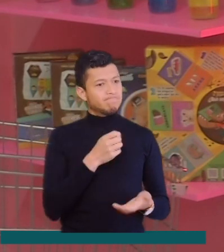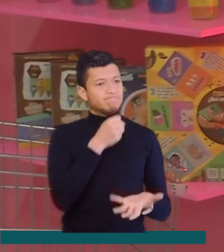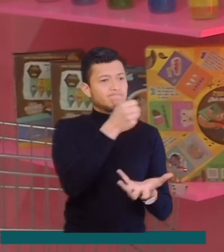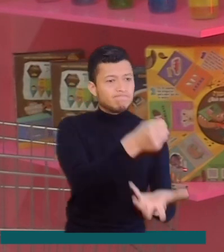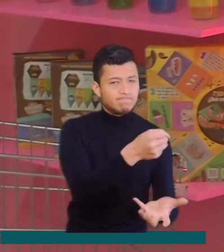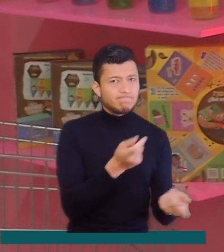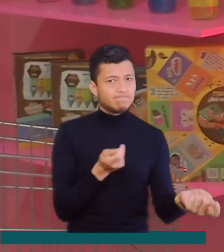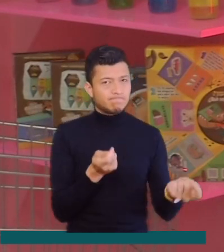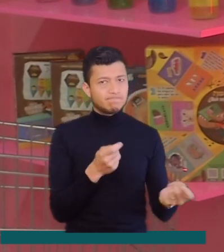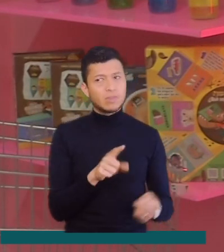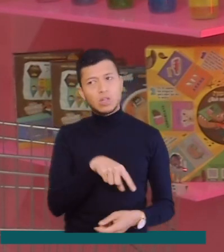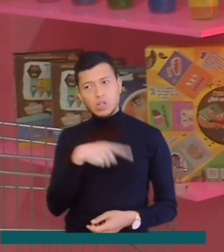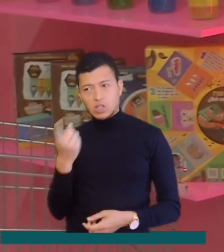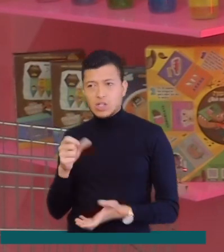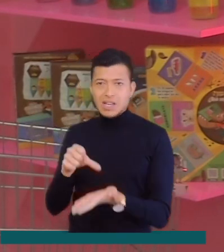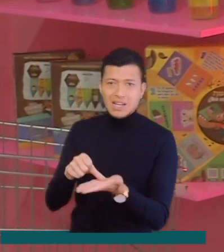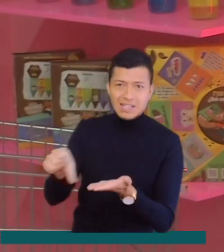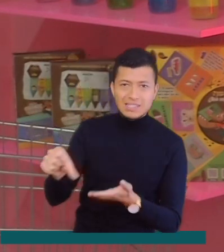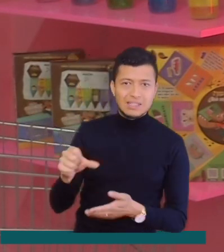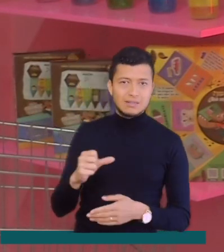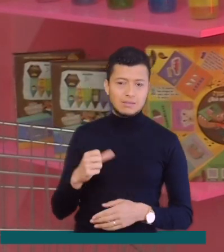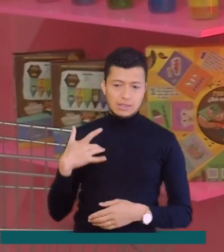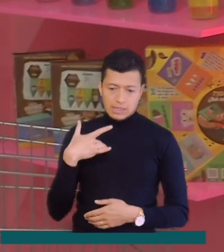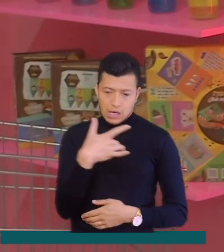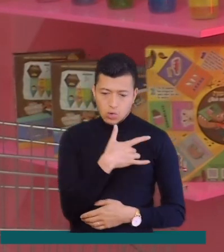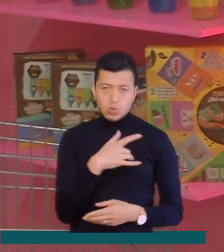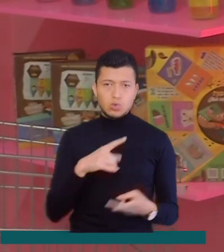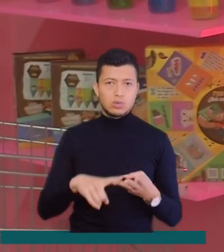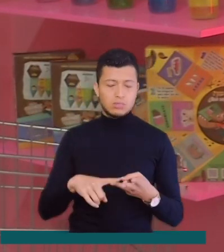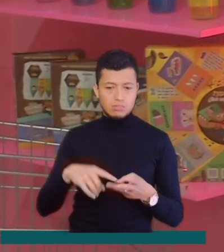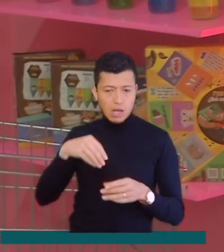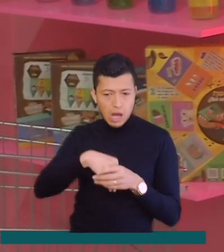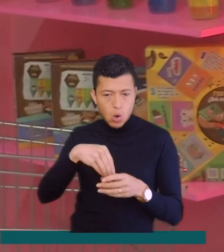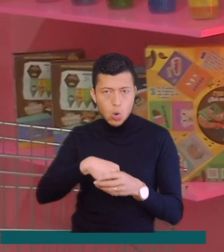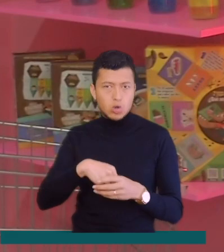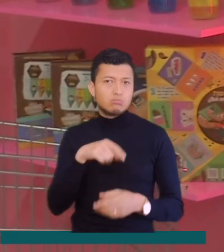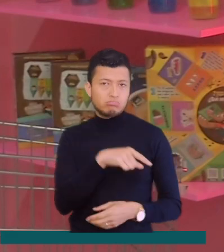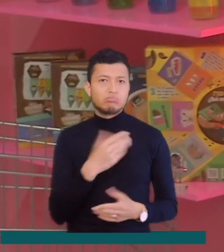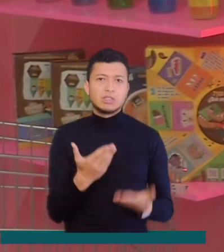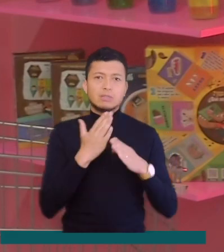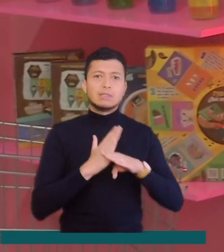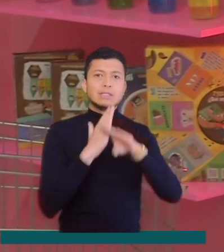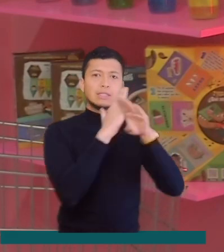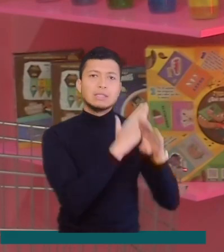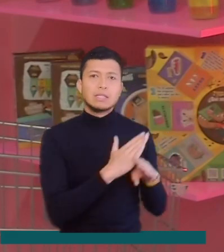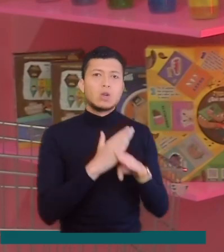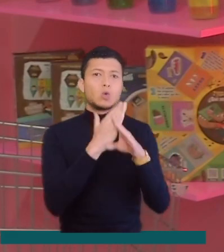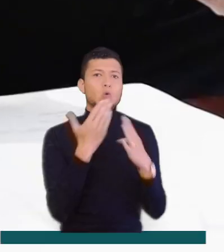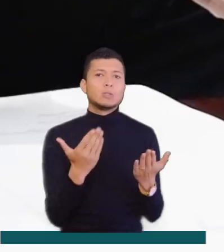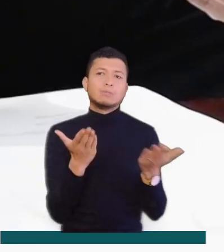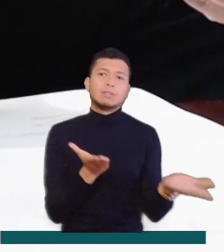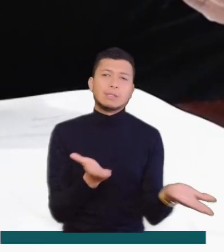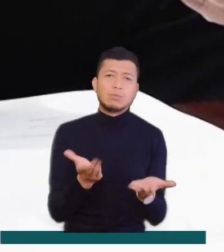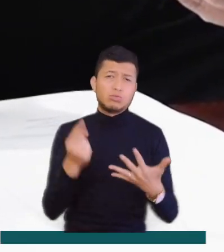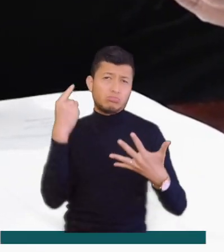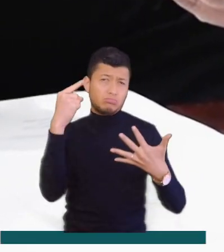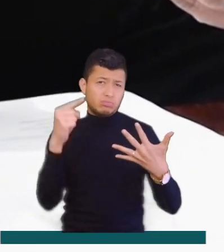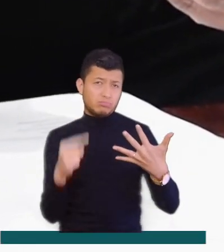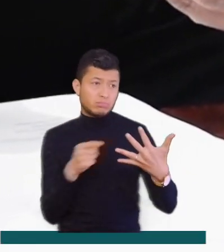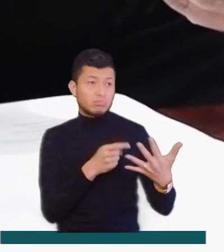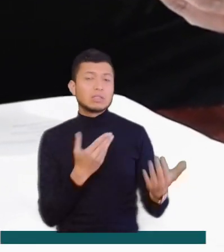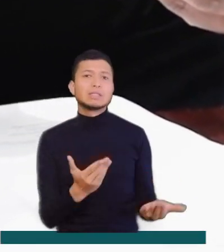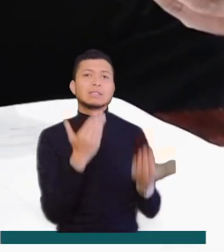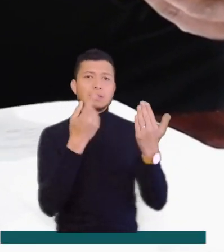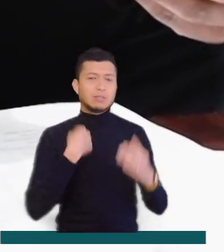Lo segundo es gastar, por ejemplo, en seguros, ya sea un seguro de salud, de ahorro, de vida. Hoy en día los seguros han ampliado muchísimo su cobertura de servicio